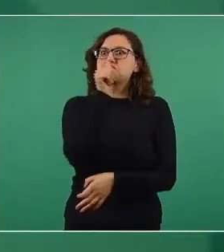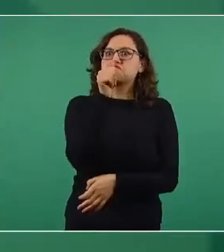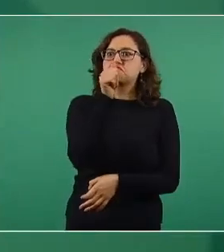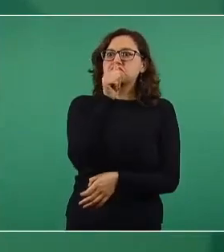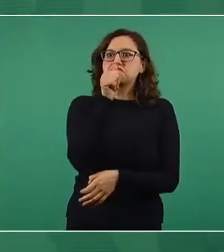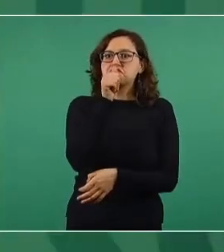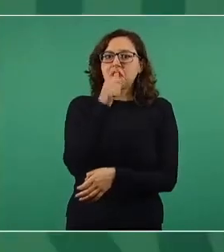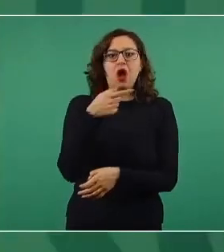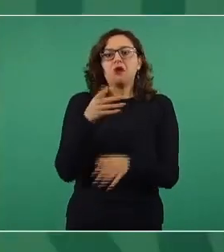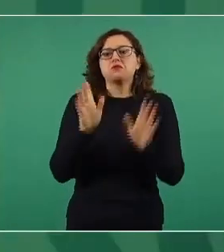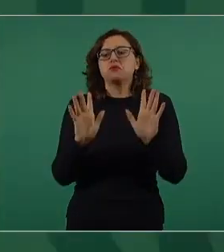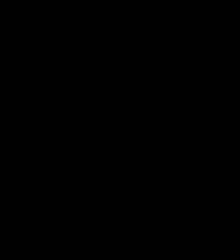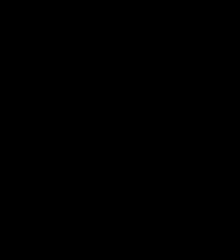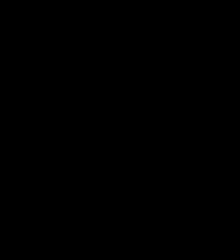sobre el asunto. Presidente, por último.